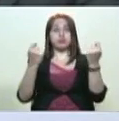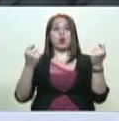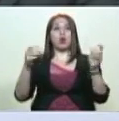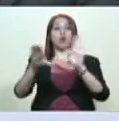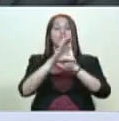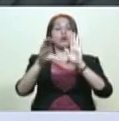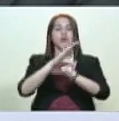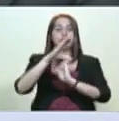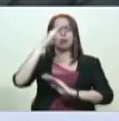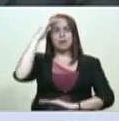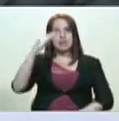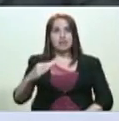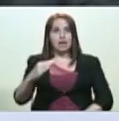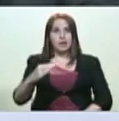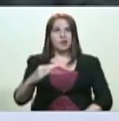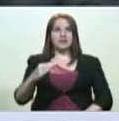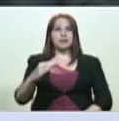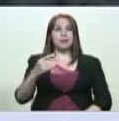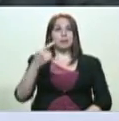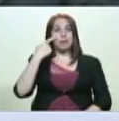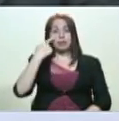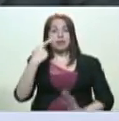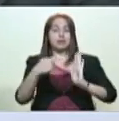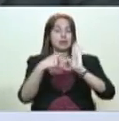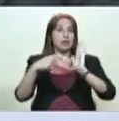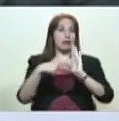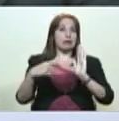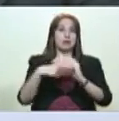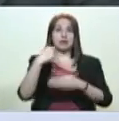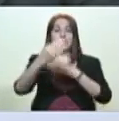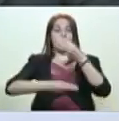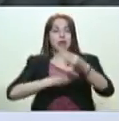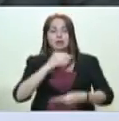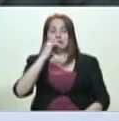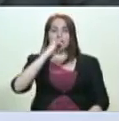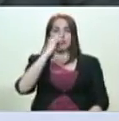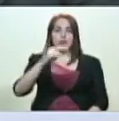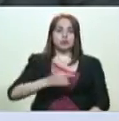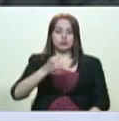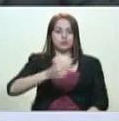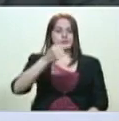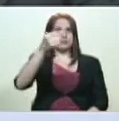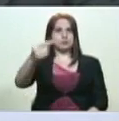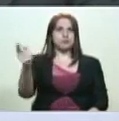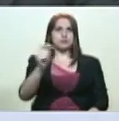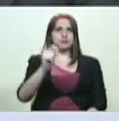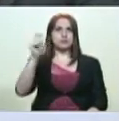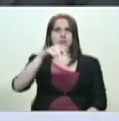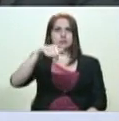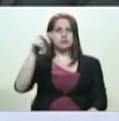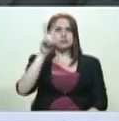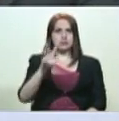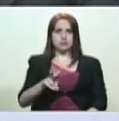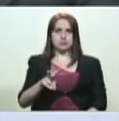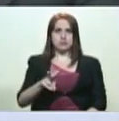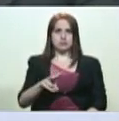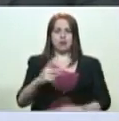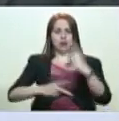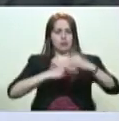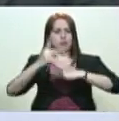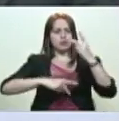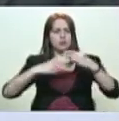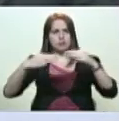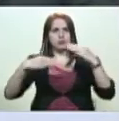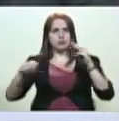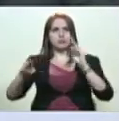militar. Esa una de las tareas pendientes que seguramente será noticia en los próximos meses aquí en Venezuela en el marco del proceso popular